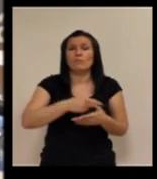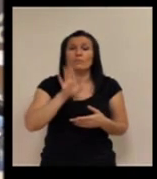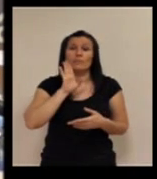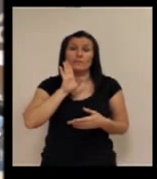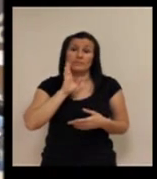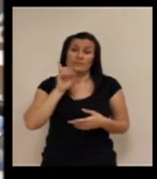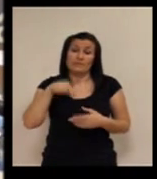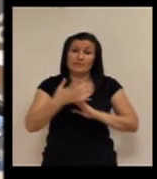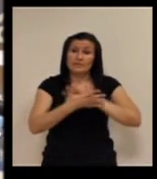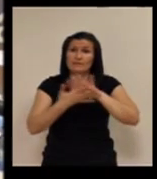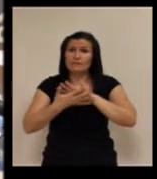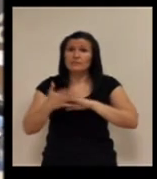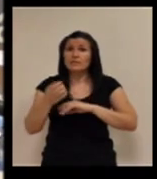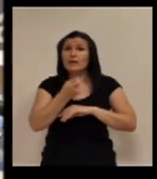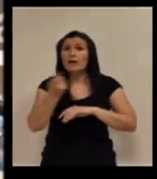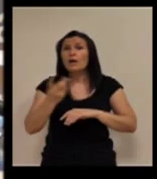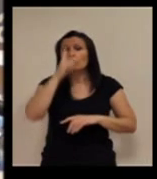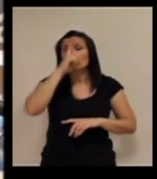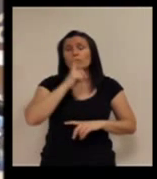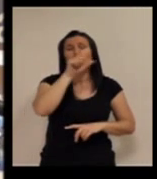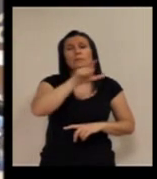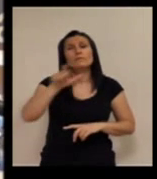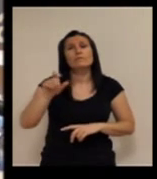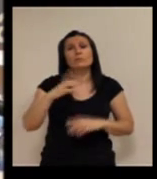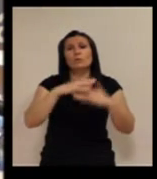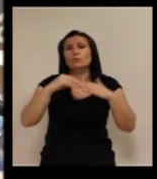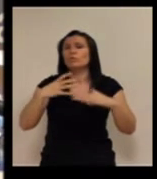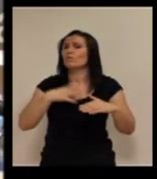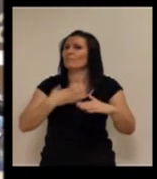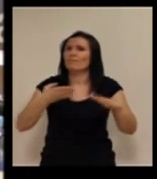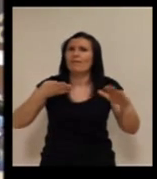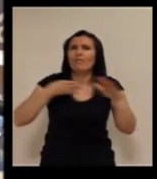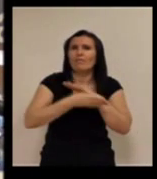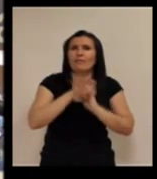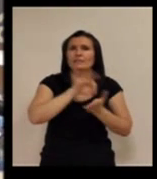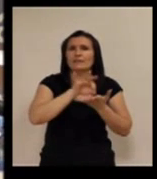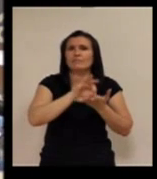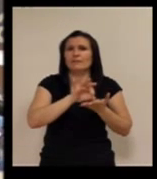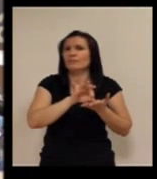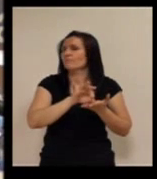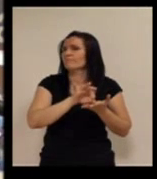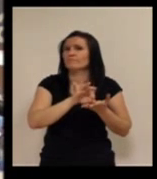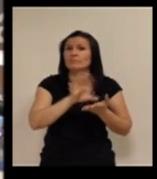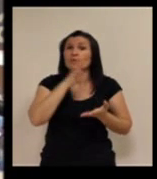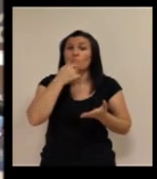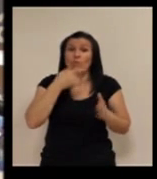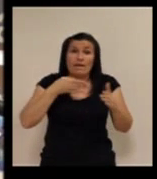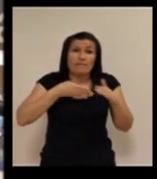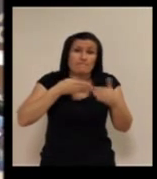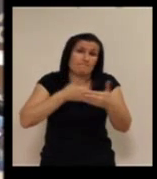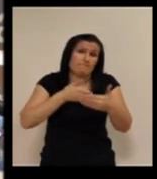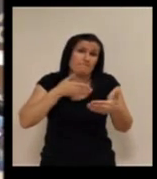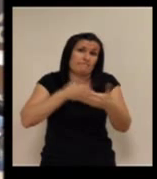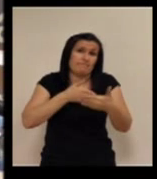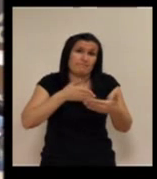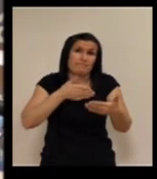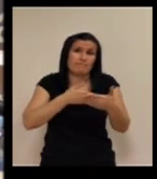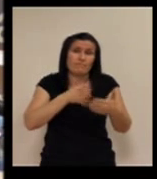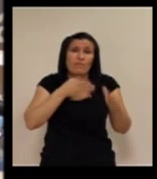también comentábamos antes, había determinados perfiles de usuarios que no podían acceder al servicio porque no era accesible a su